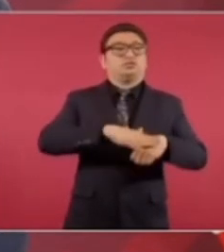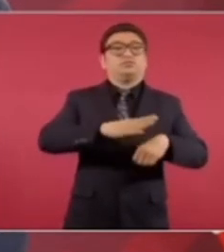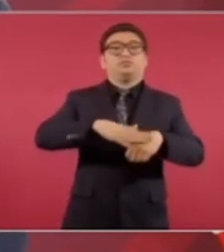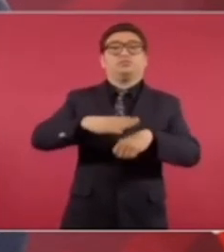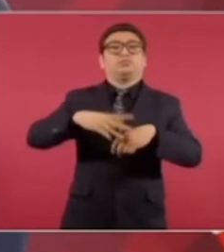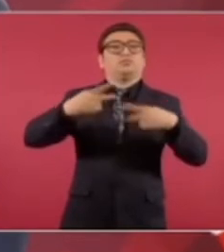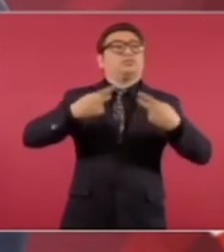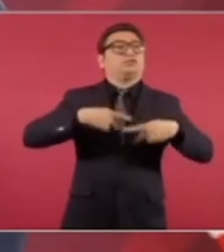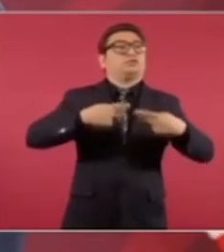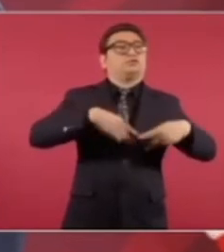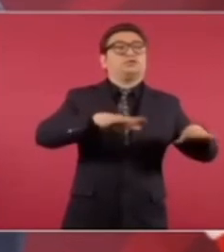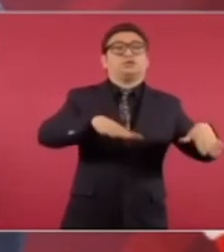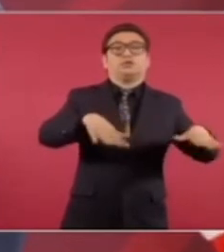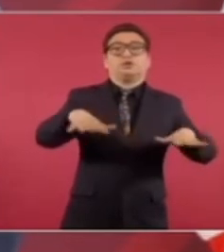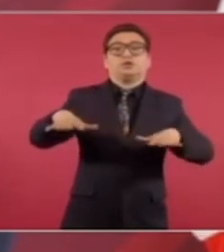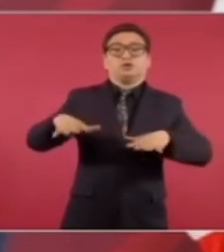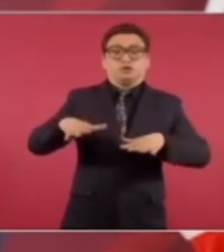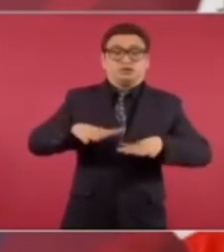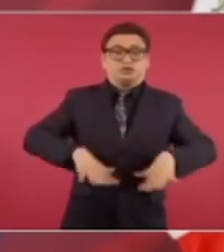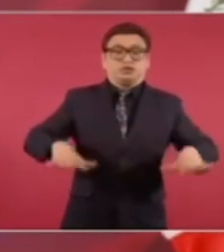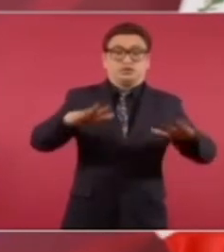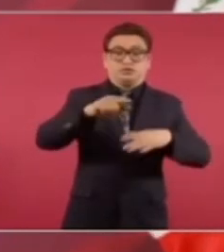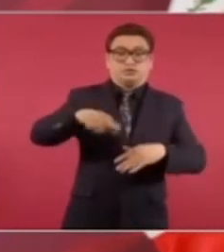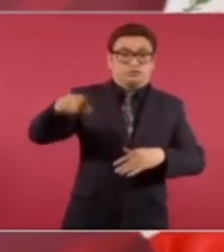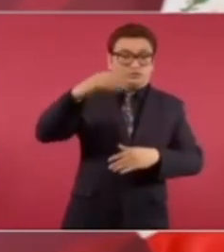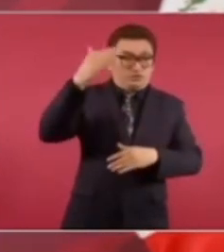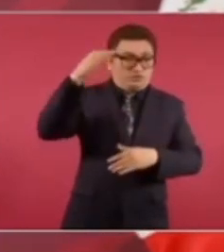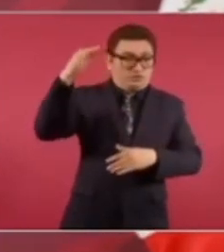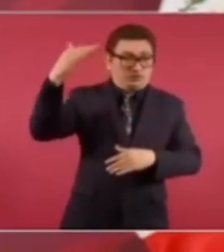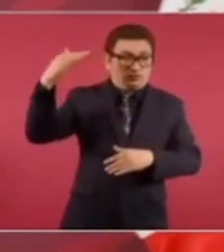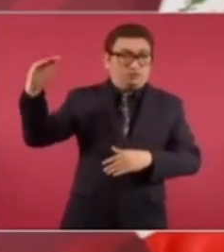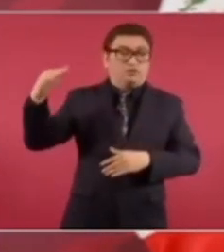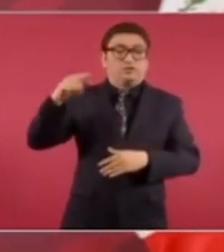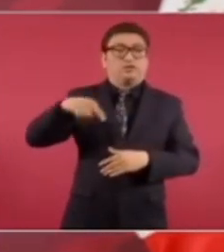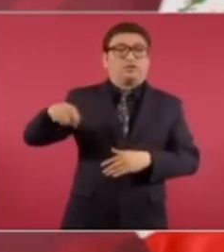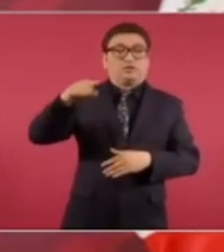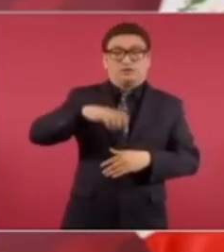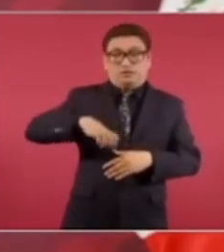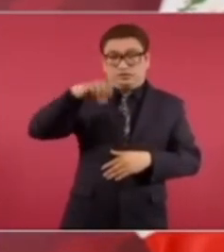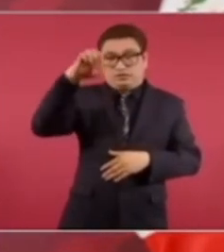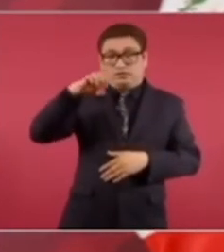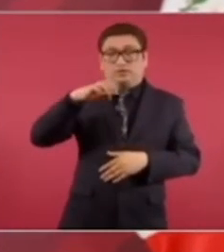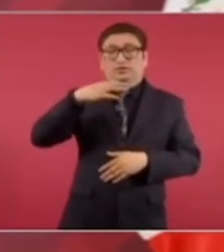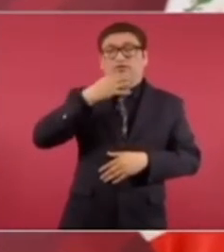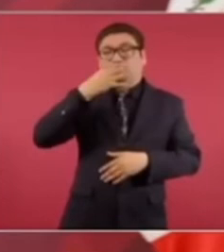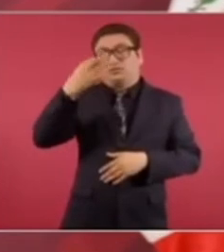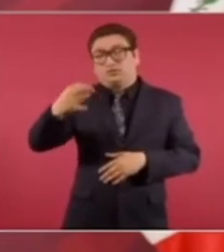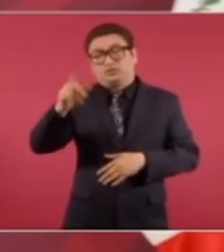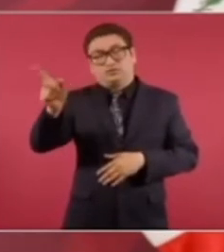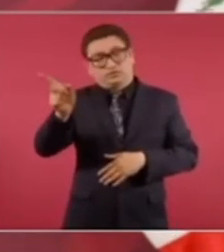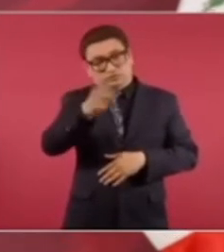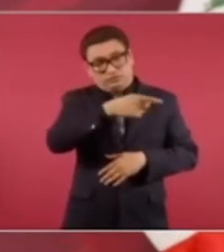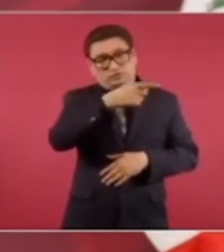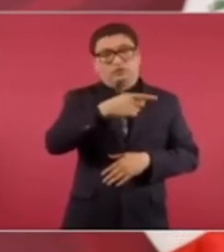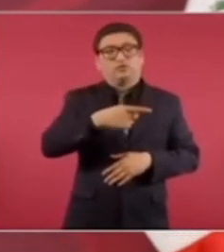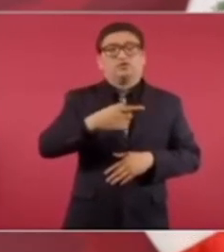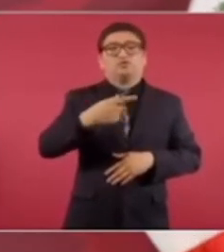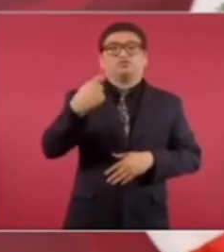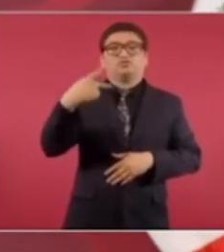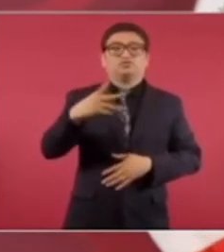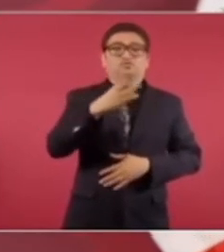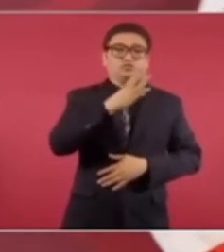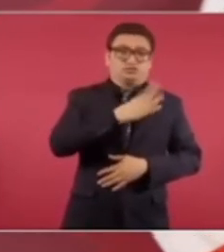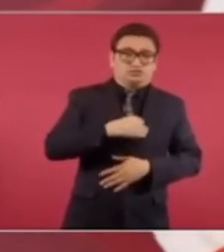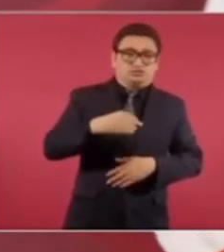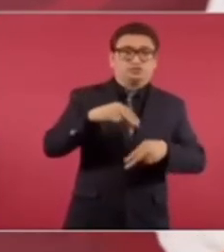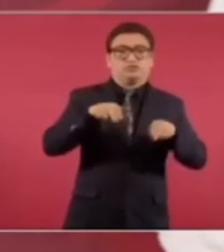y le digo a los adultos mayores que aconsejen a sus hijos,